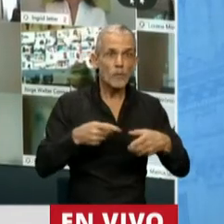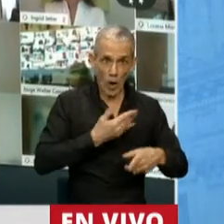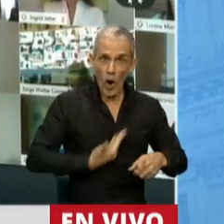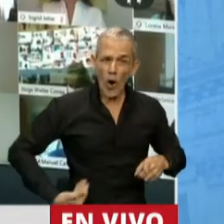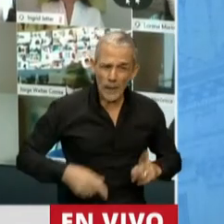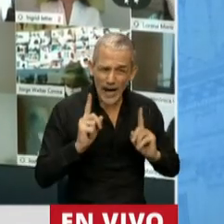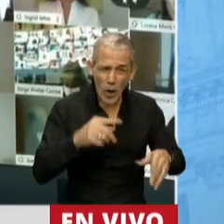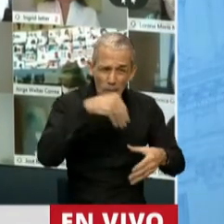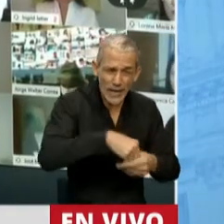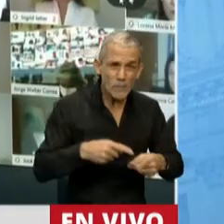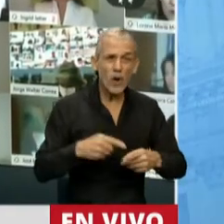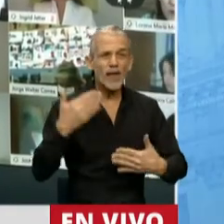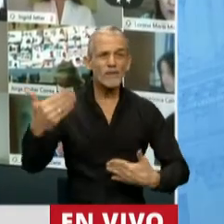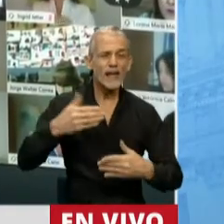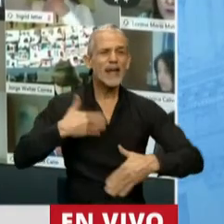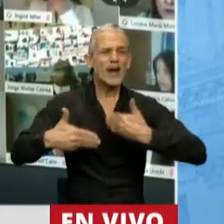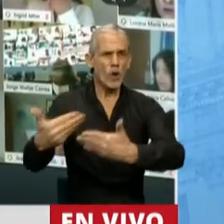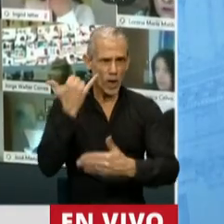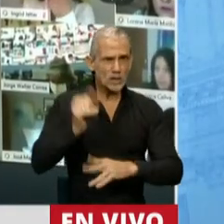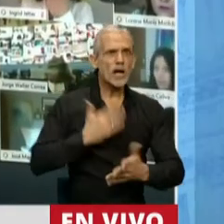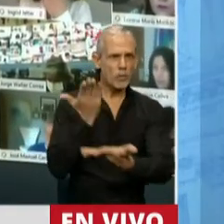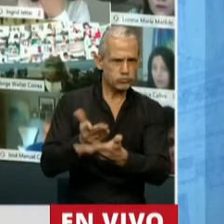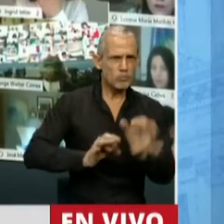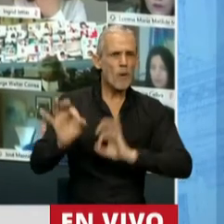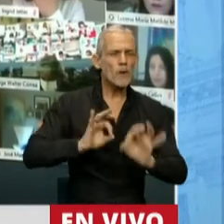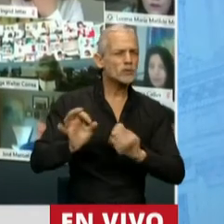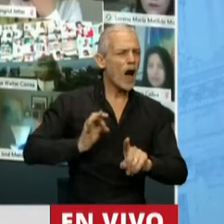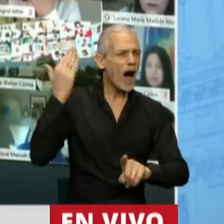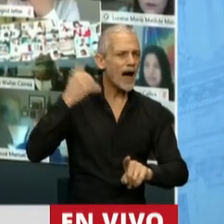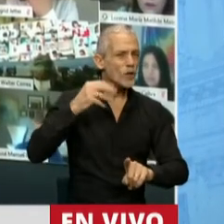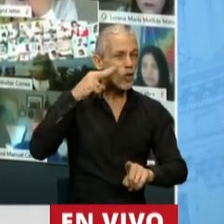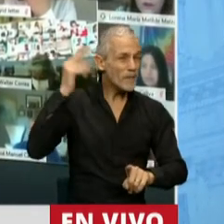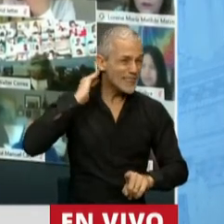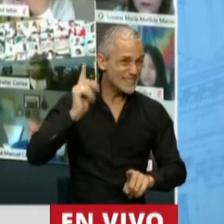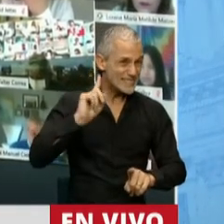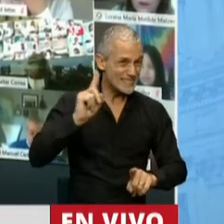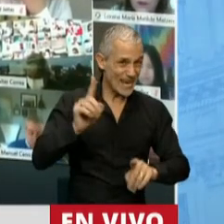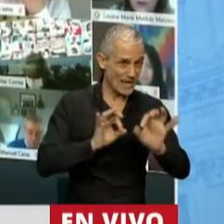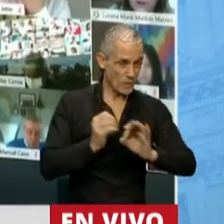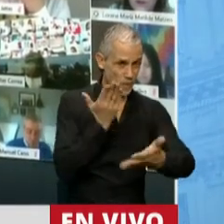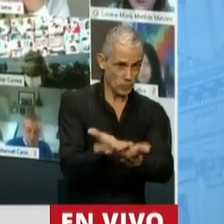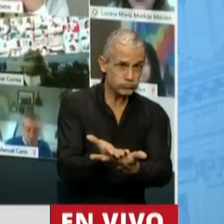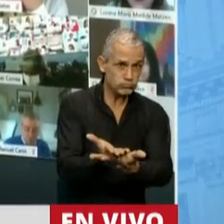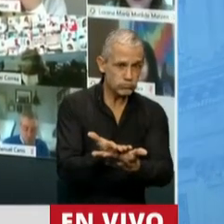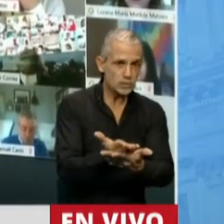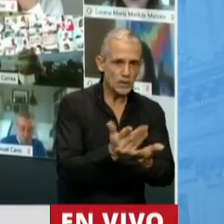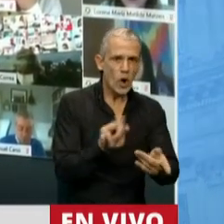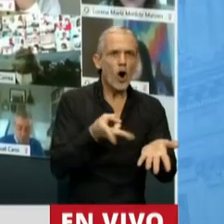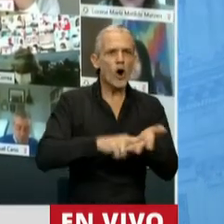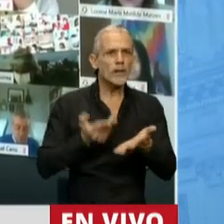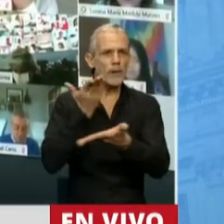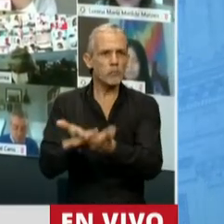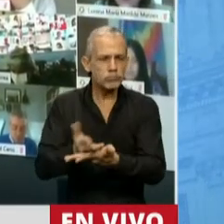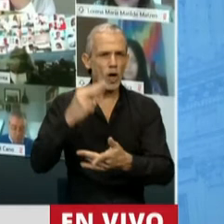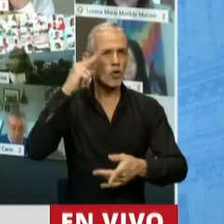oficialismo y del Frente Renovador que ya presentaron un proyecto en el año 2016 y representaron en el año 2018